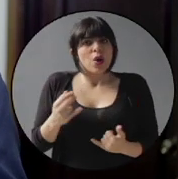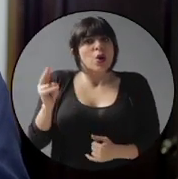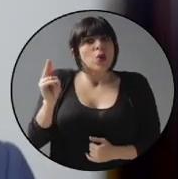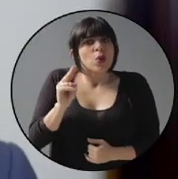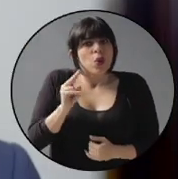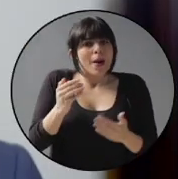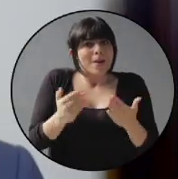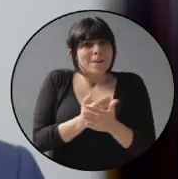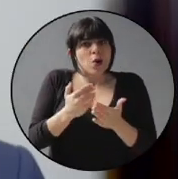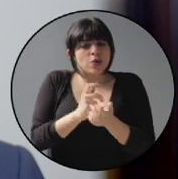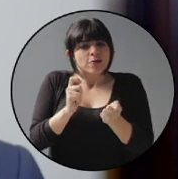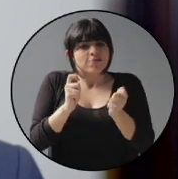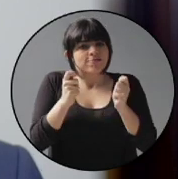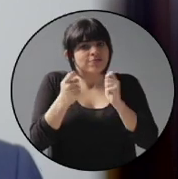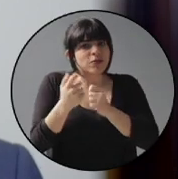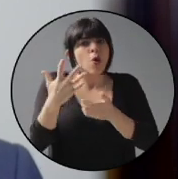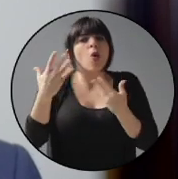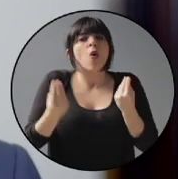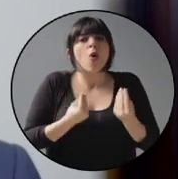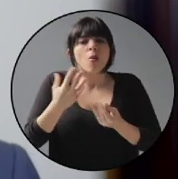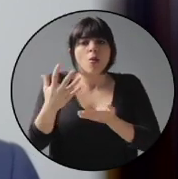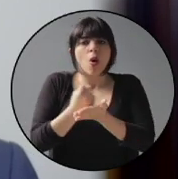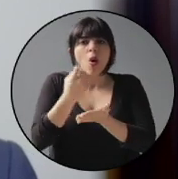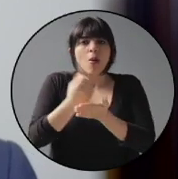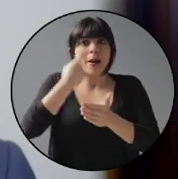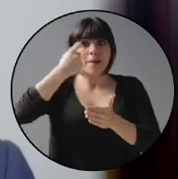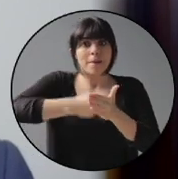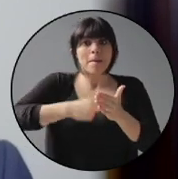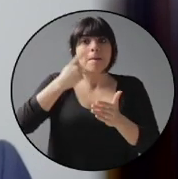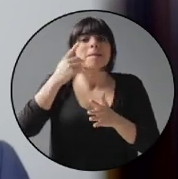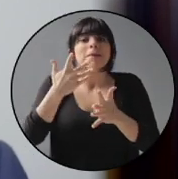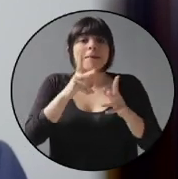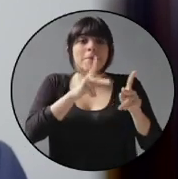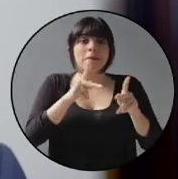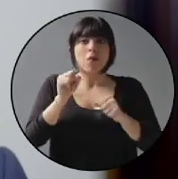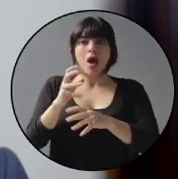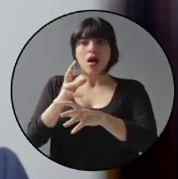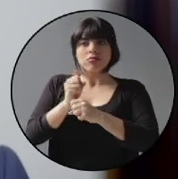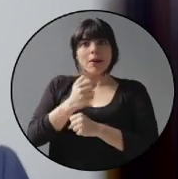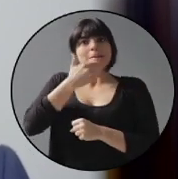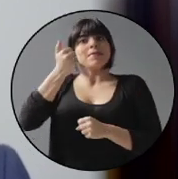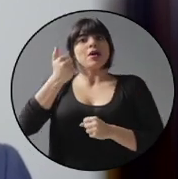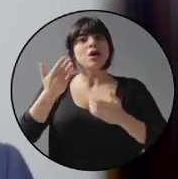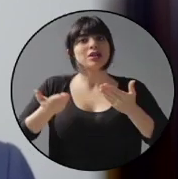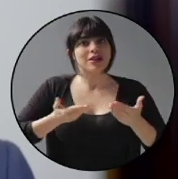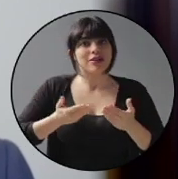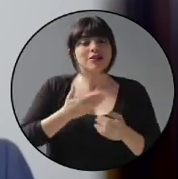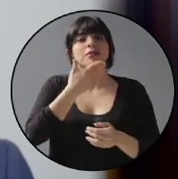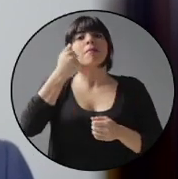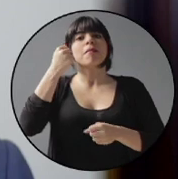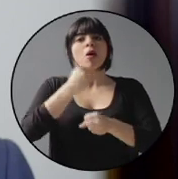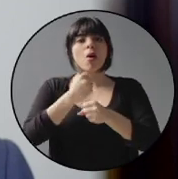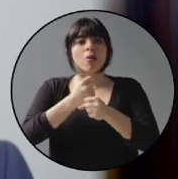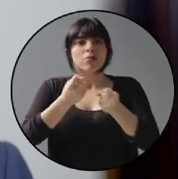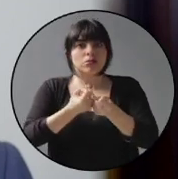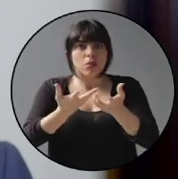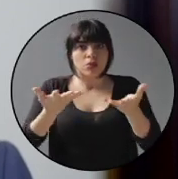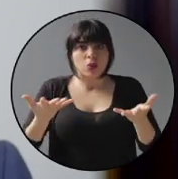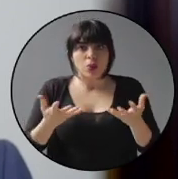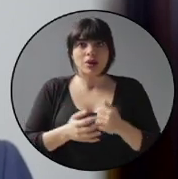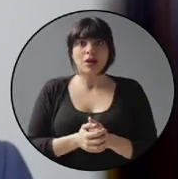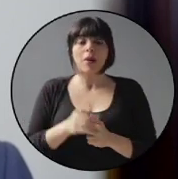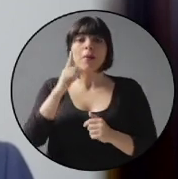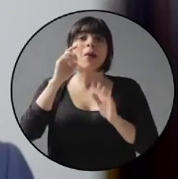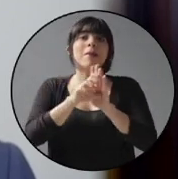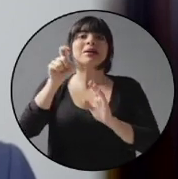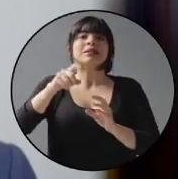modernizar el cobro de sus impuestos para que la población reciba mejores servicios y obras públicas. Por ejemplo, necesitamos